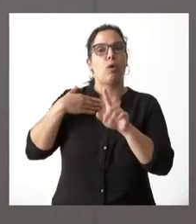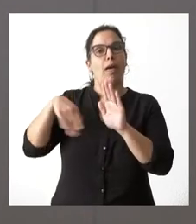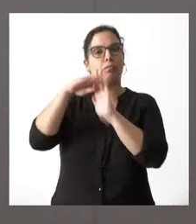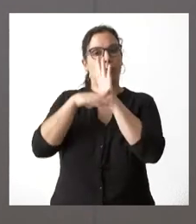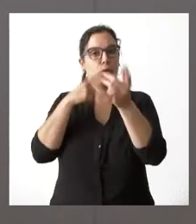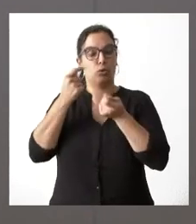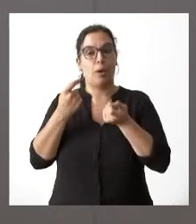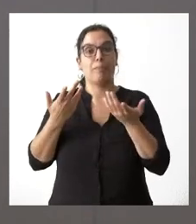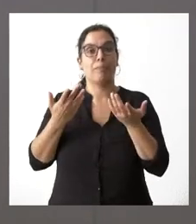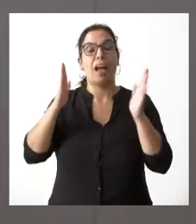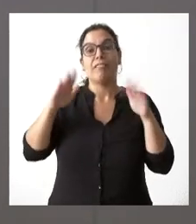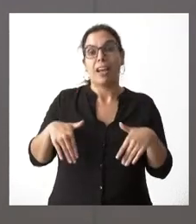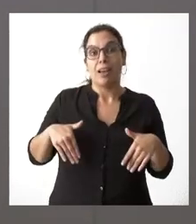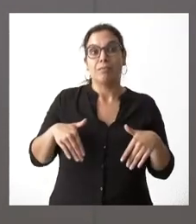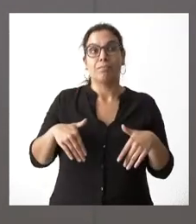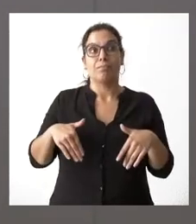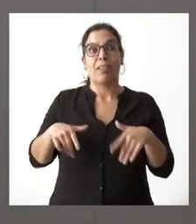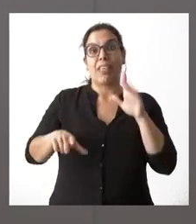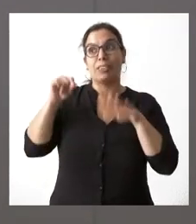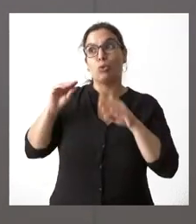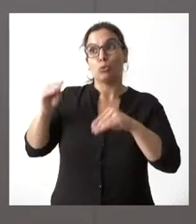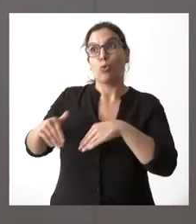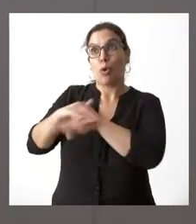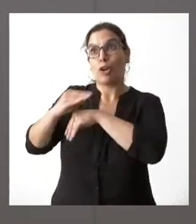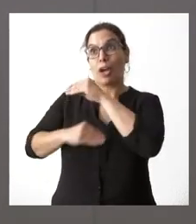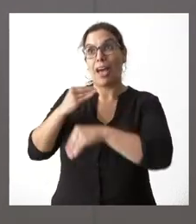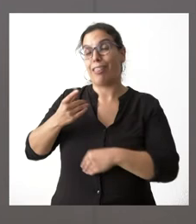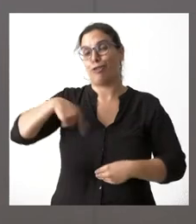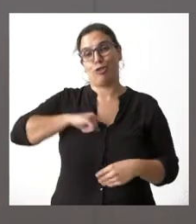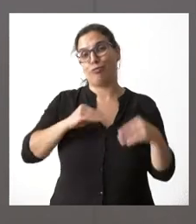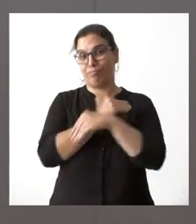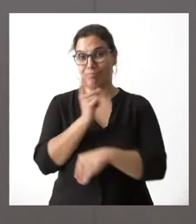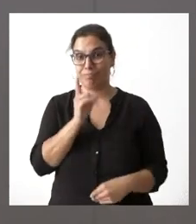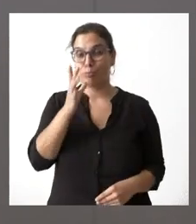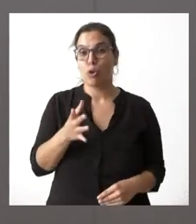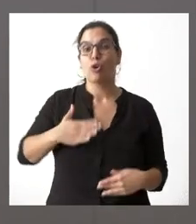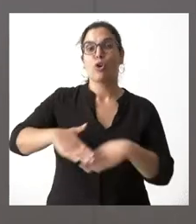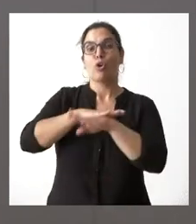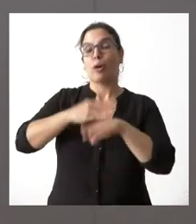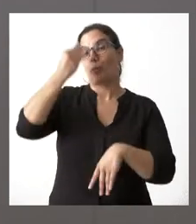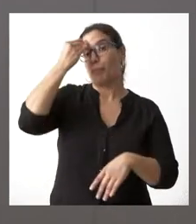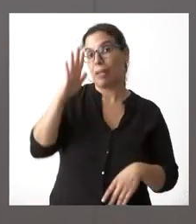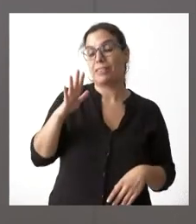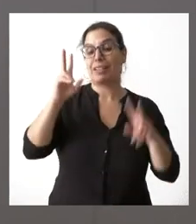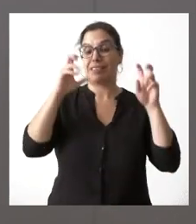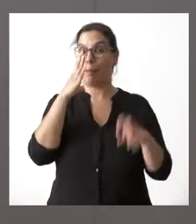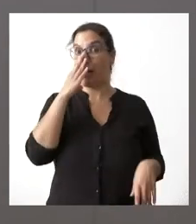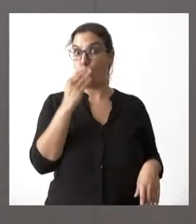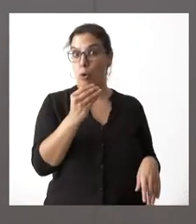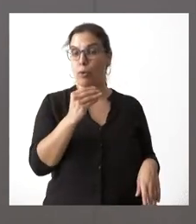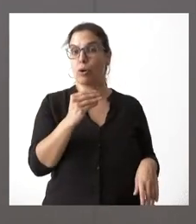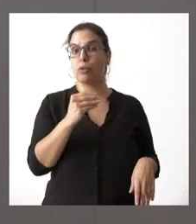el fondo en cómo se ha regulado por parte del gobierno que es que el gobierno ha interpretado desde el punto de vista del lobo que es de lo que es